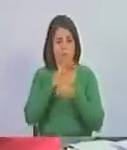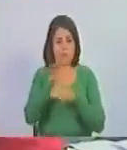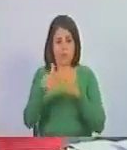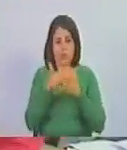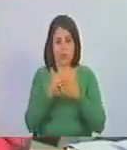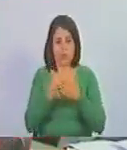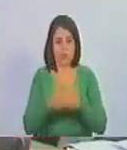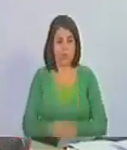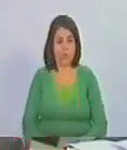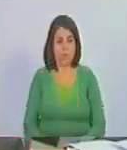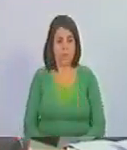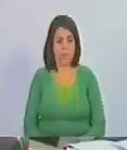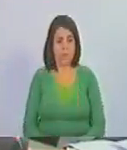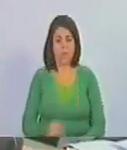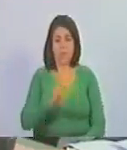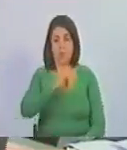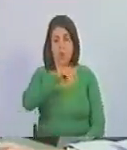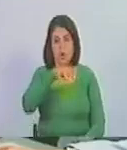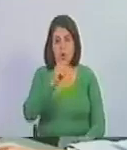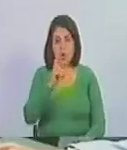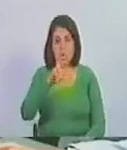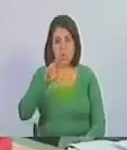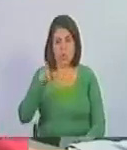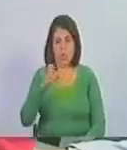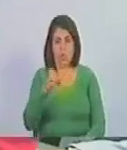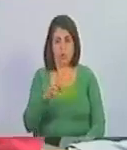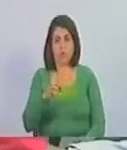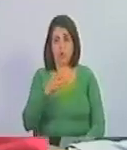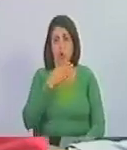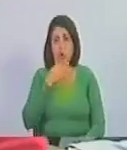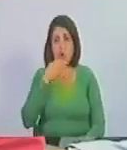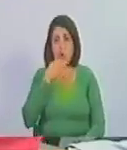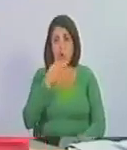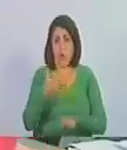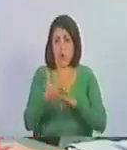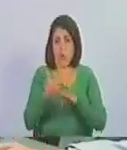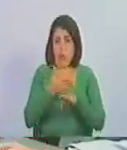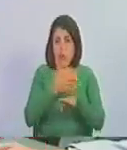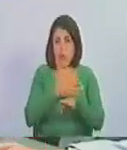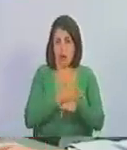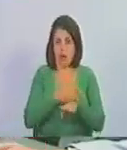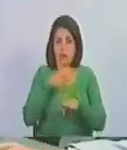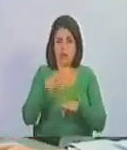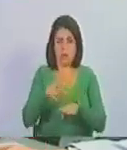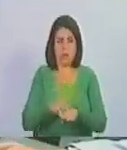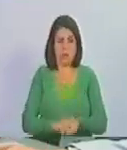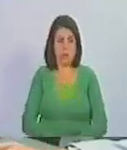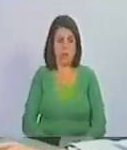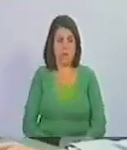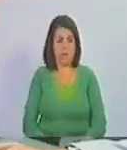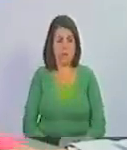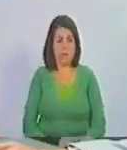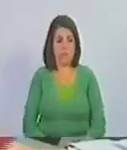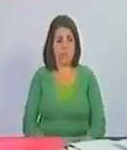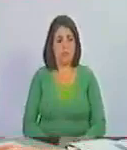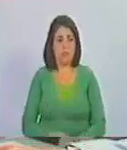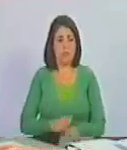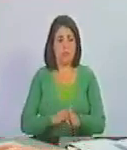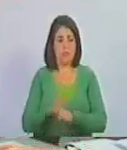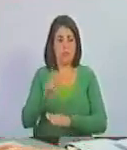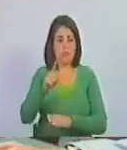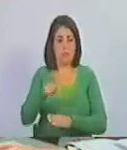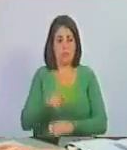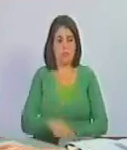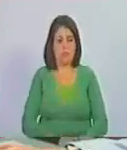Jorge, a temprana edad, fines del punto fijismo del